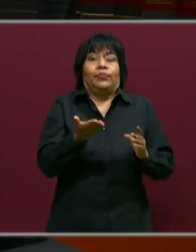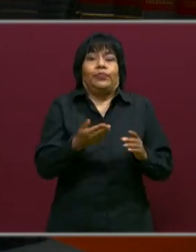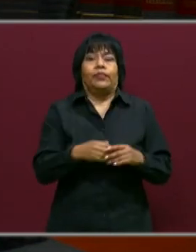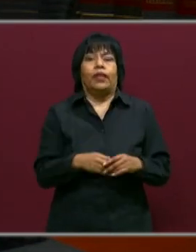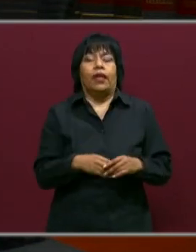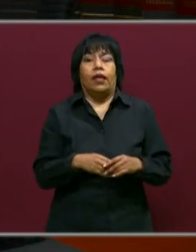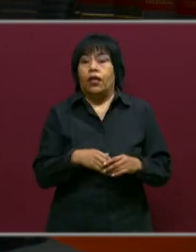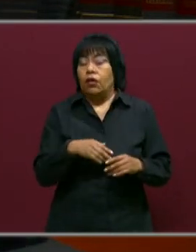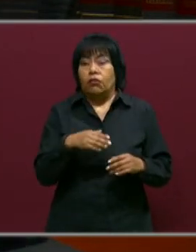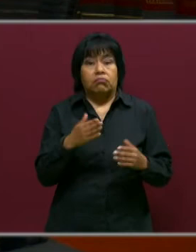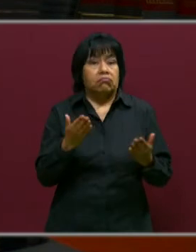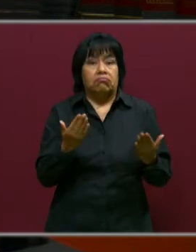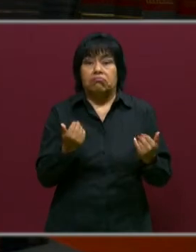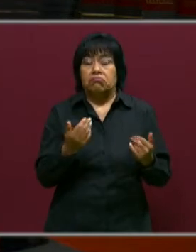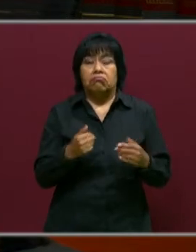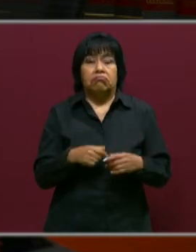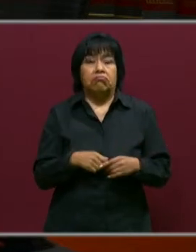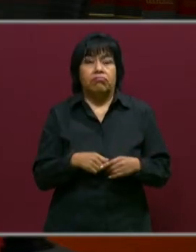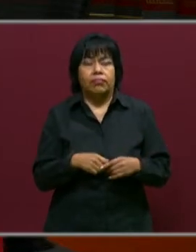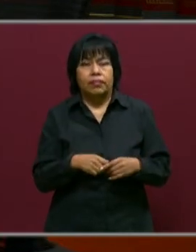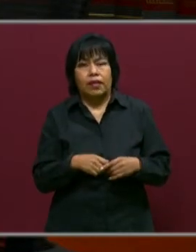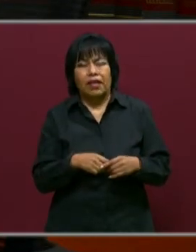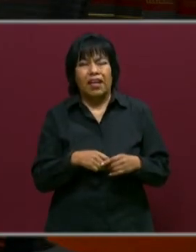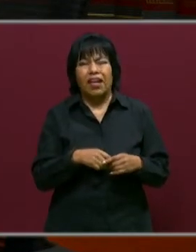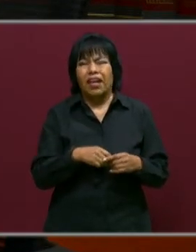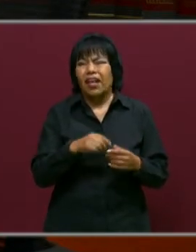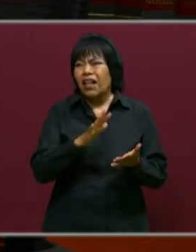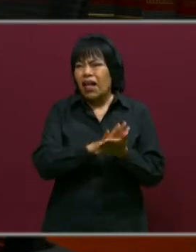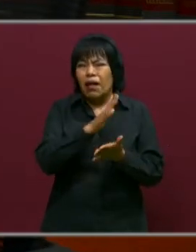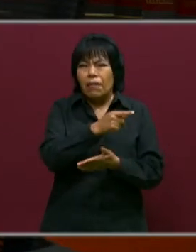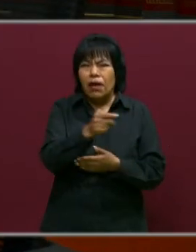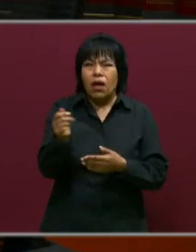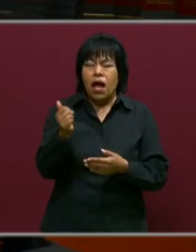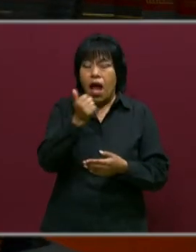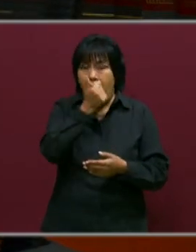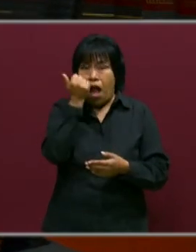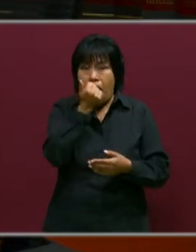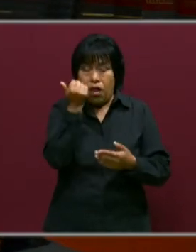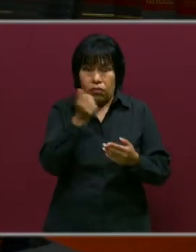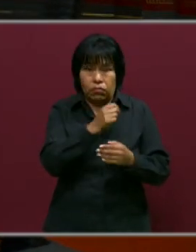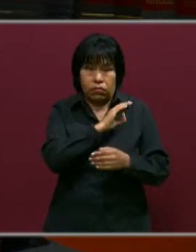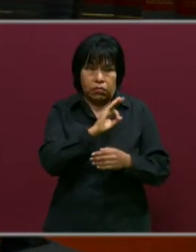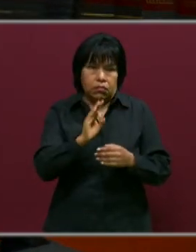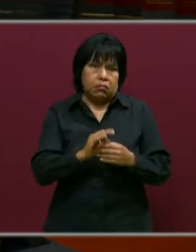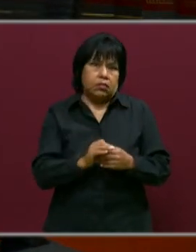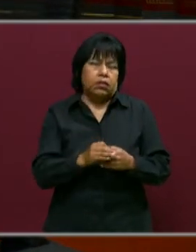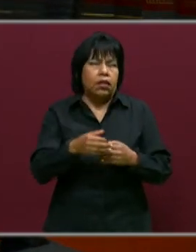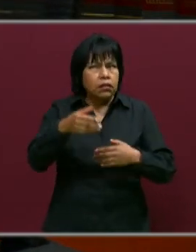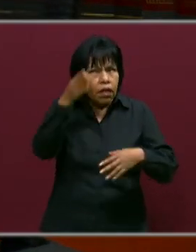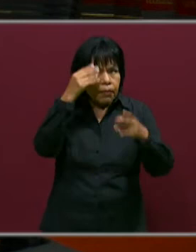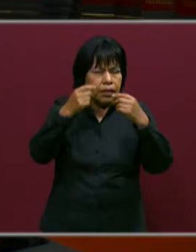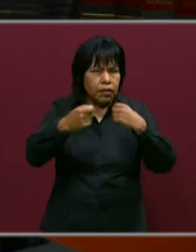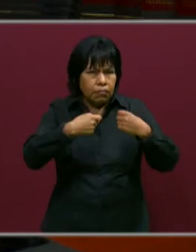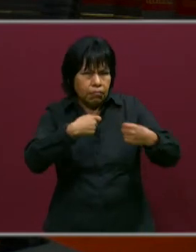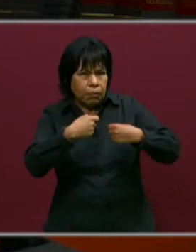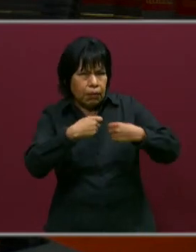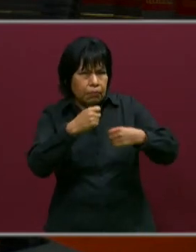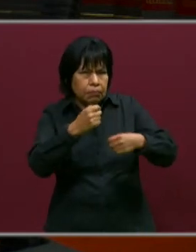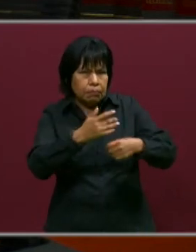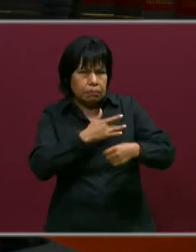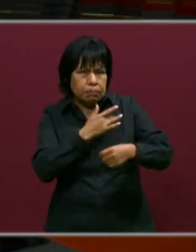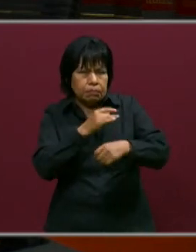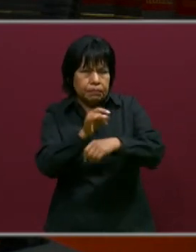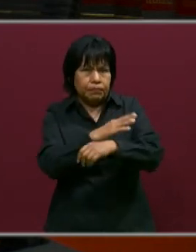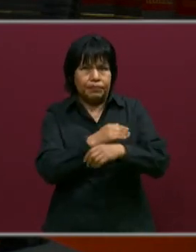objetivo de que la mayoría de nuestros alumnos o el 100% de nuestros alumnos hayan aprendido a regular estas emociones,